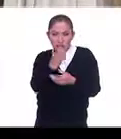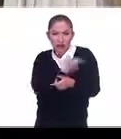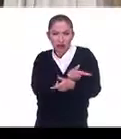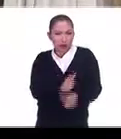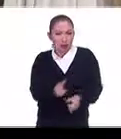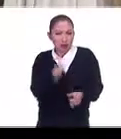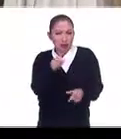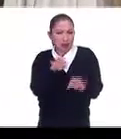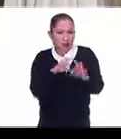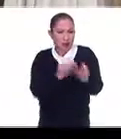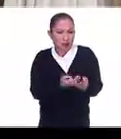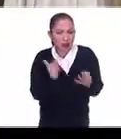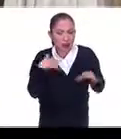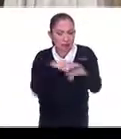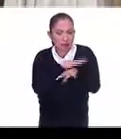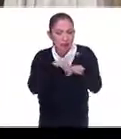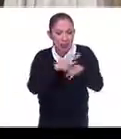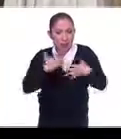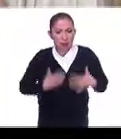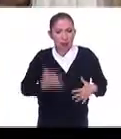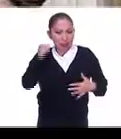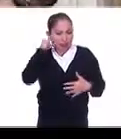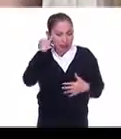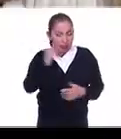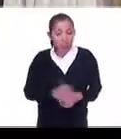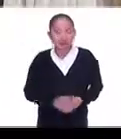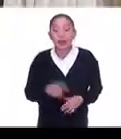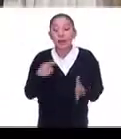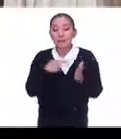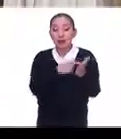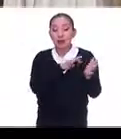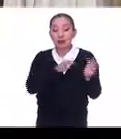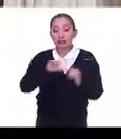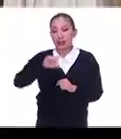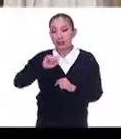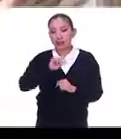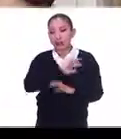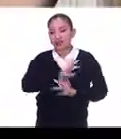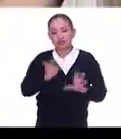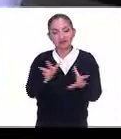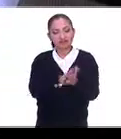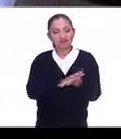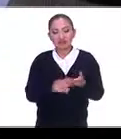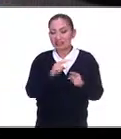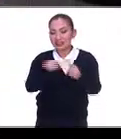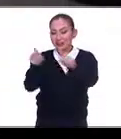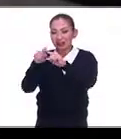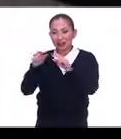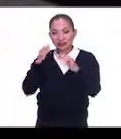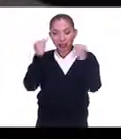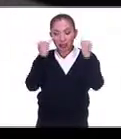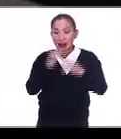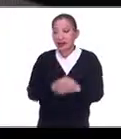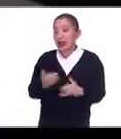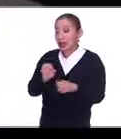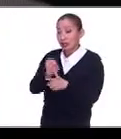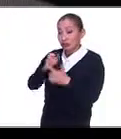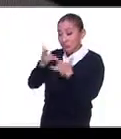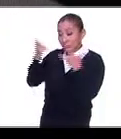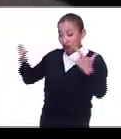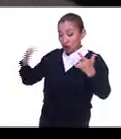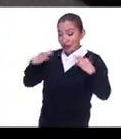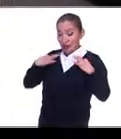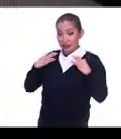en ese momento de modificar las prendas. Y en los 70, sí. Pero entonces, digamos, la historia del